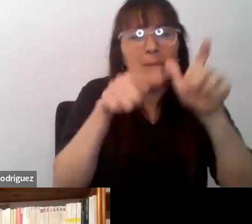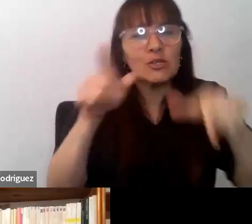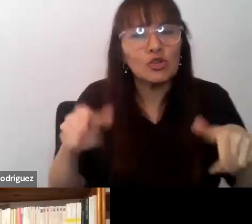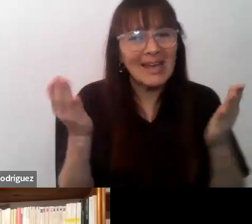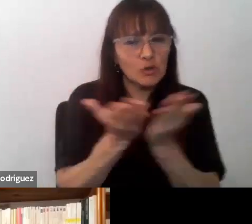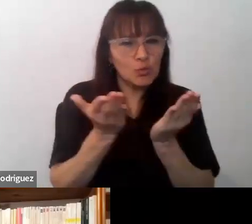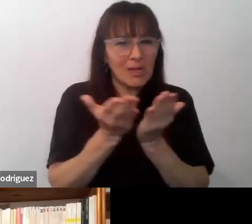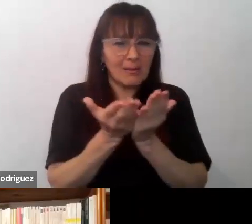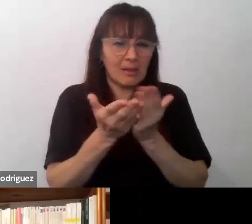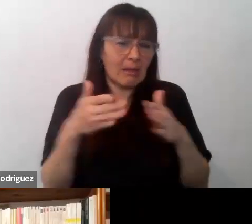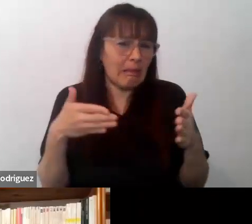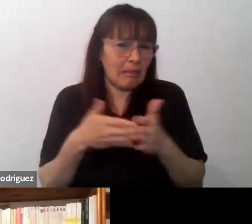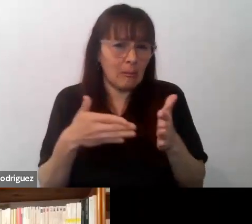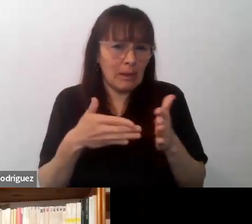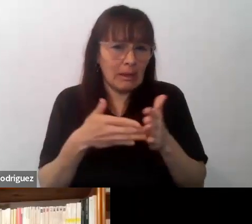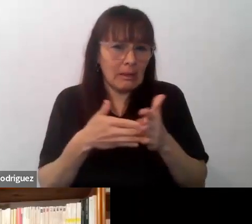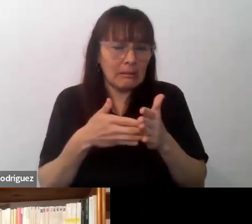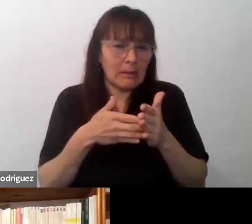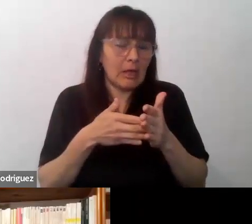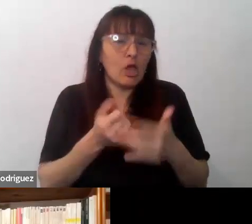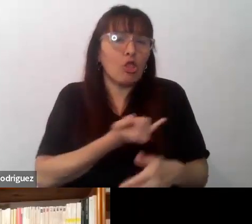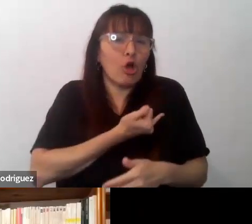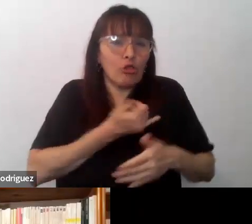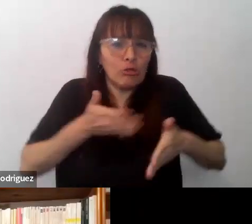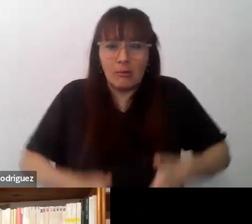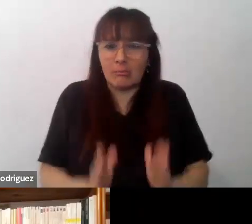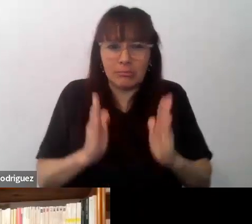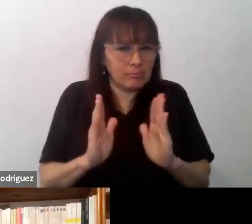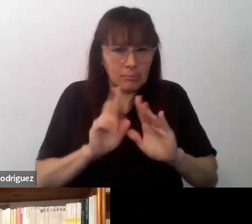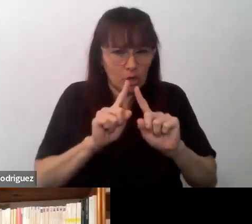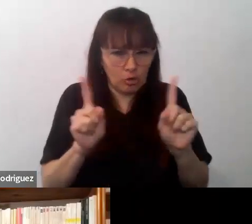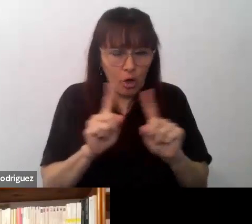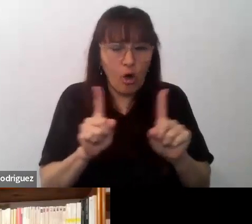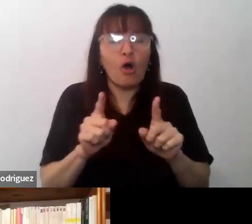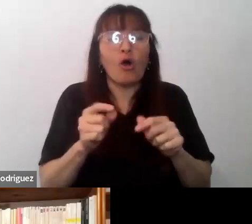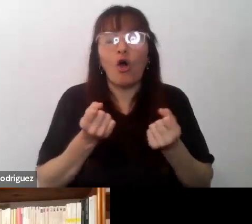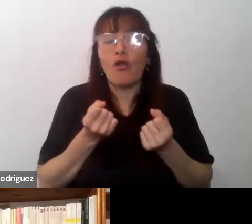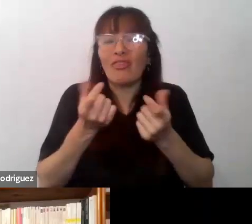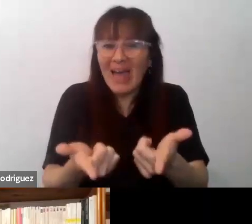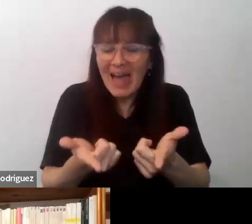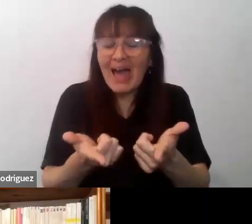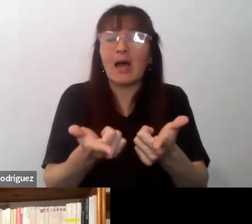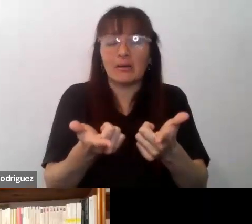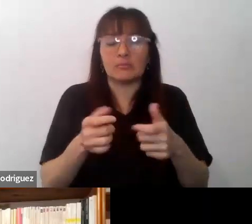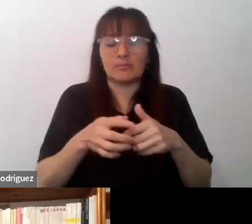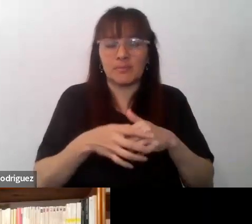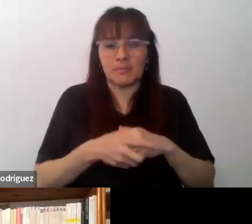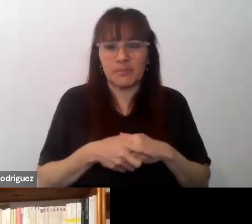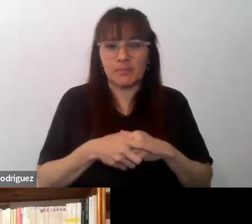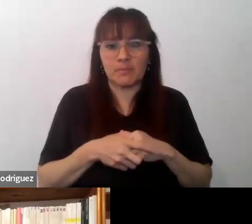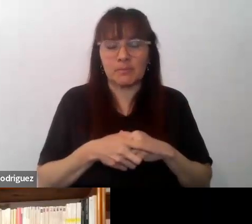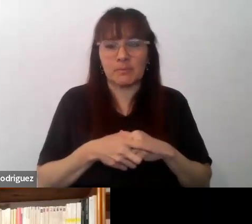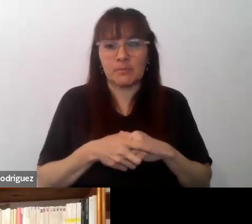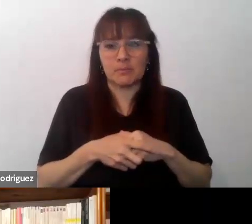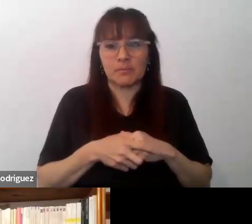según su origen, sino que ofrece un marco para